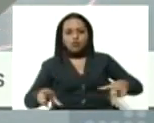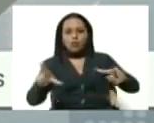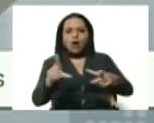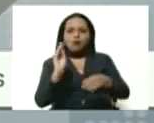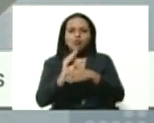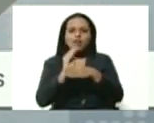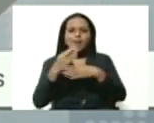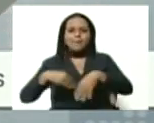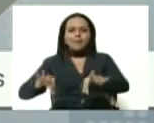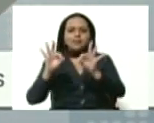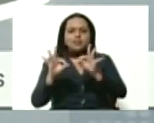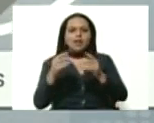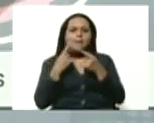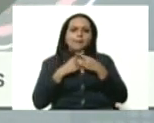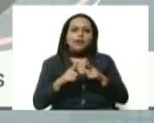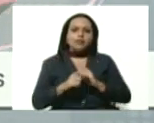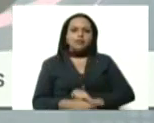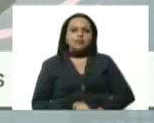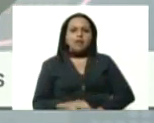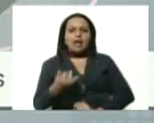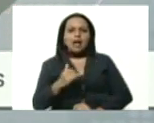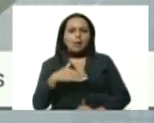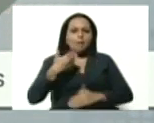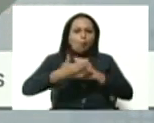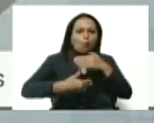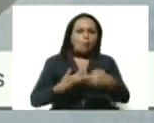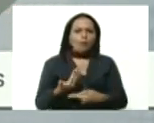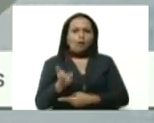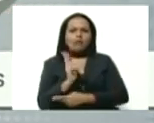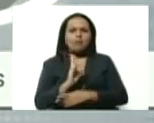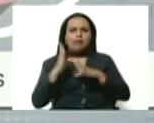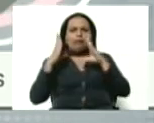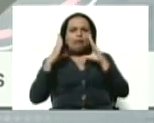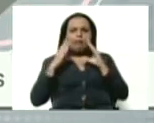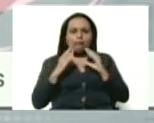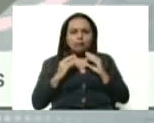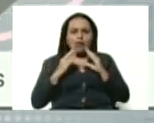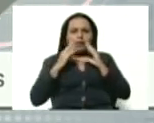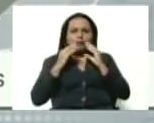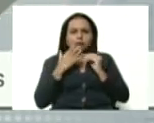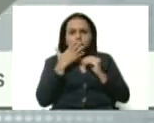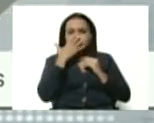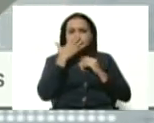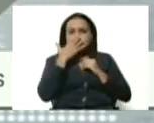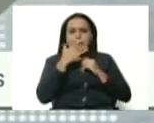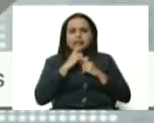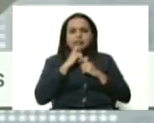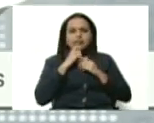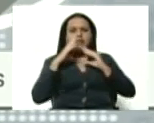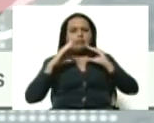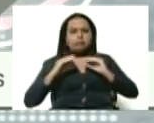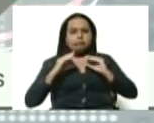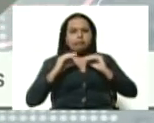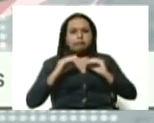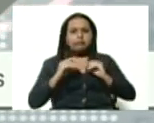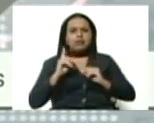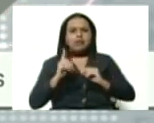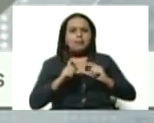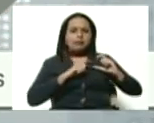intensivos, pero presentó un deterioro rápido de la función respiratoria y de la función cardiovascular